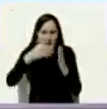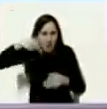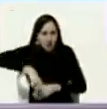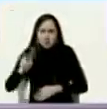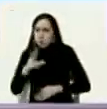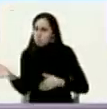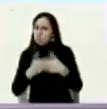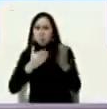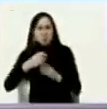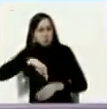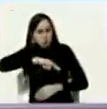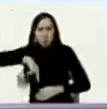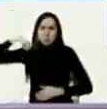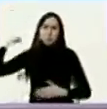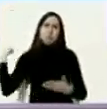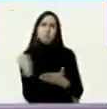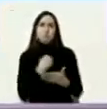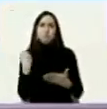por mil amenazas